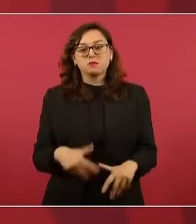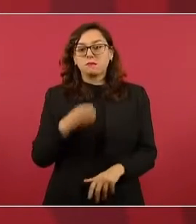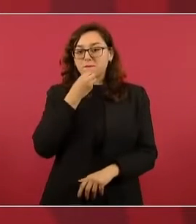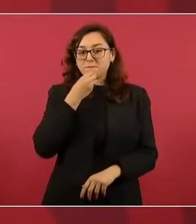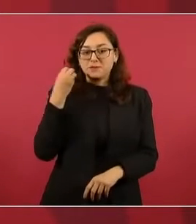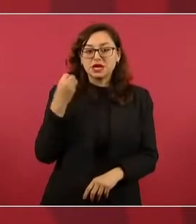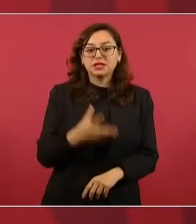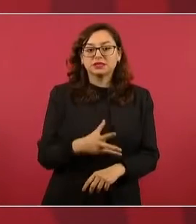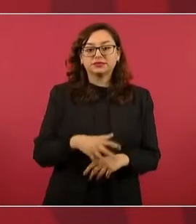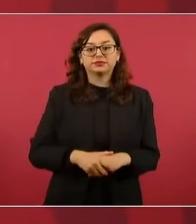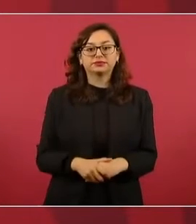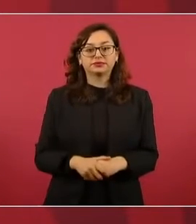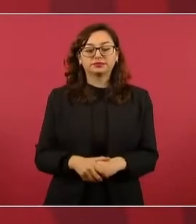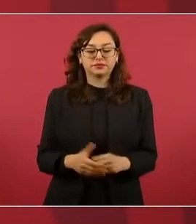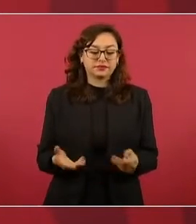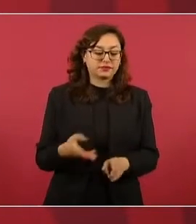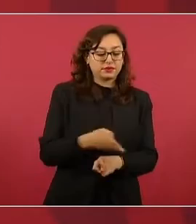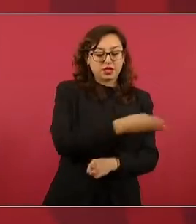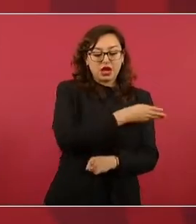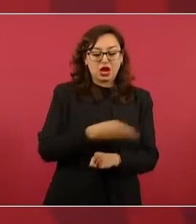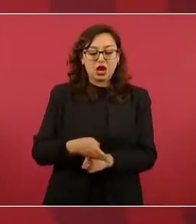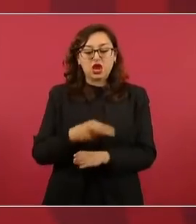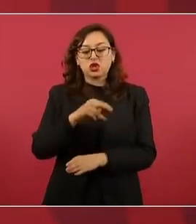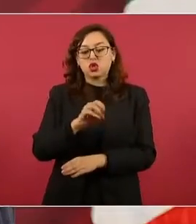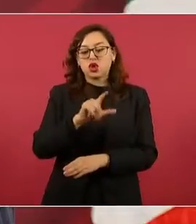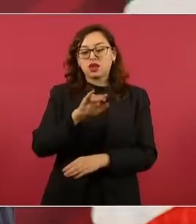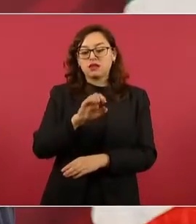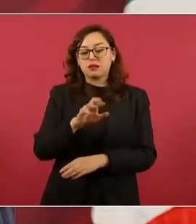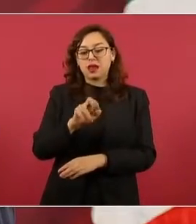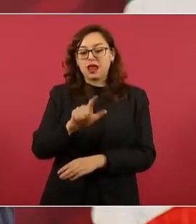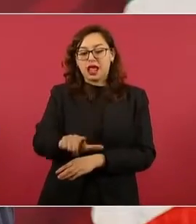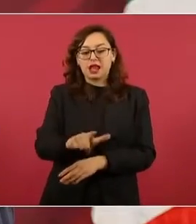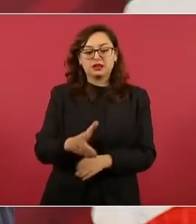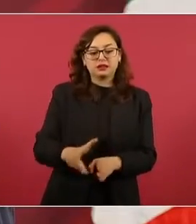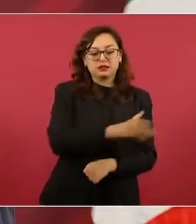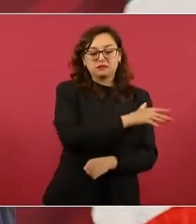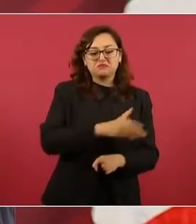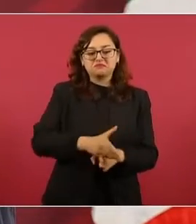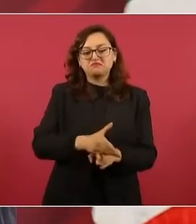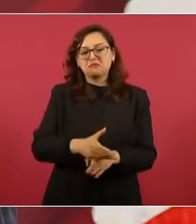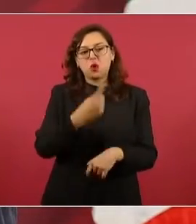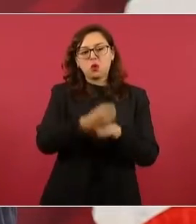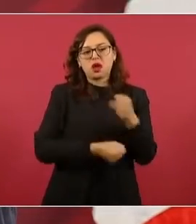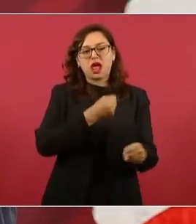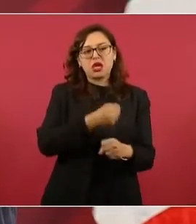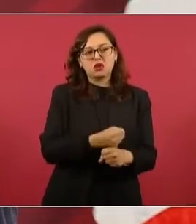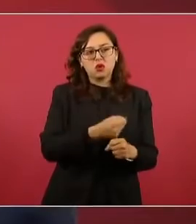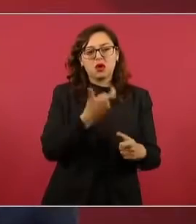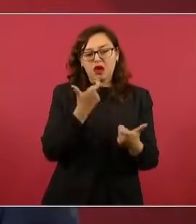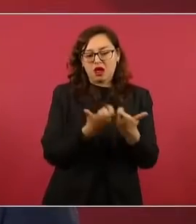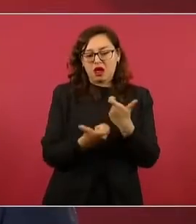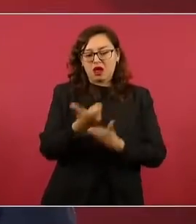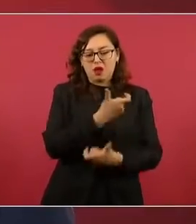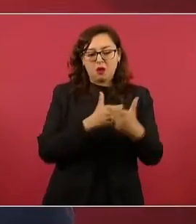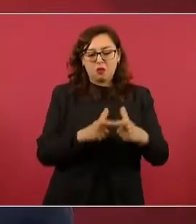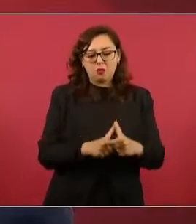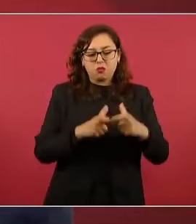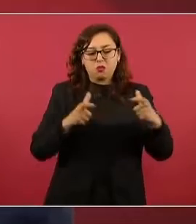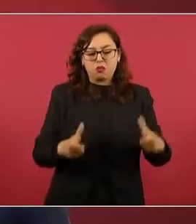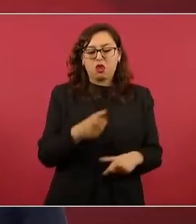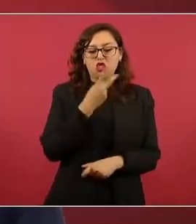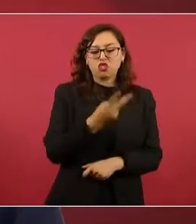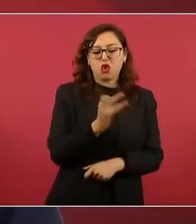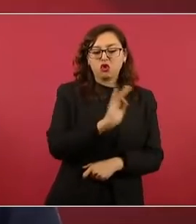En todo el periodo neoliberal el promedio de crecimiento fue del 2 por ciento y a mí me ha tocado